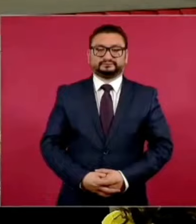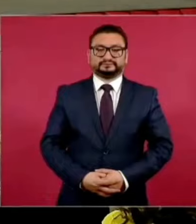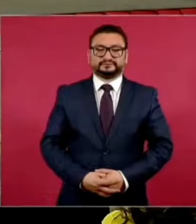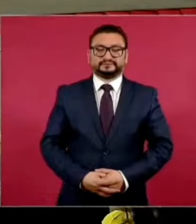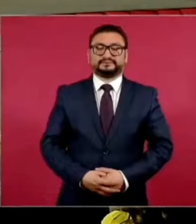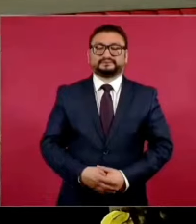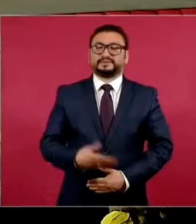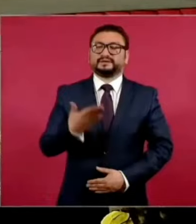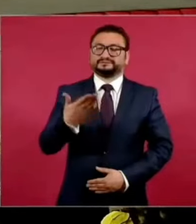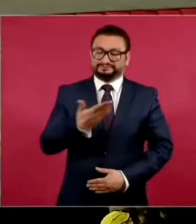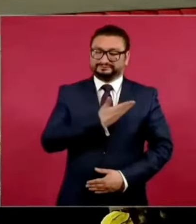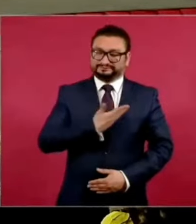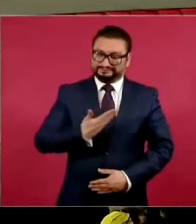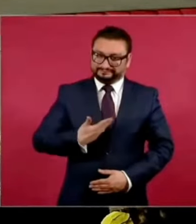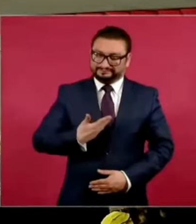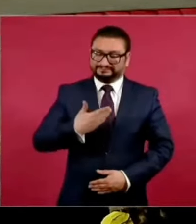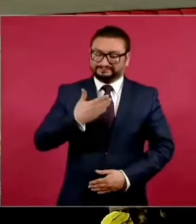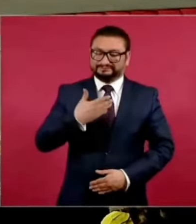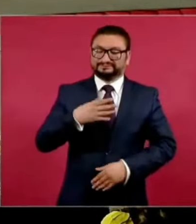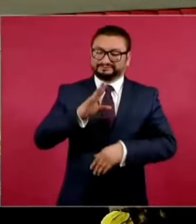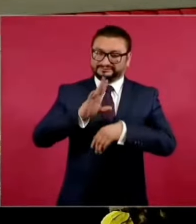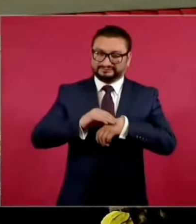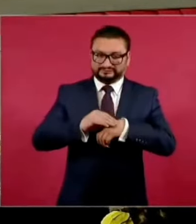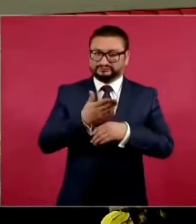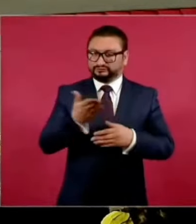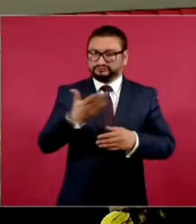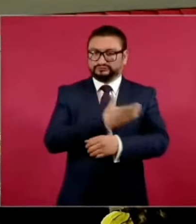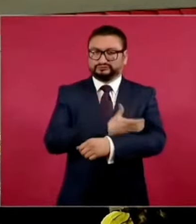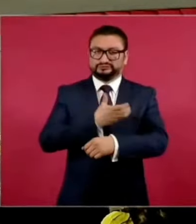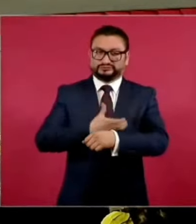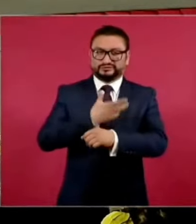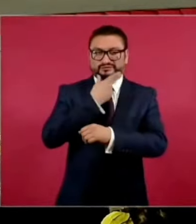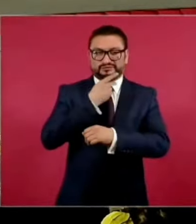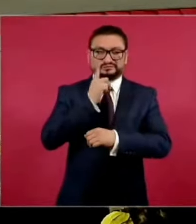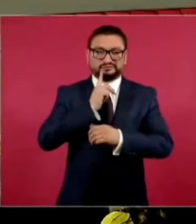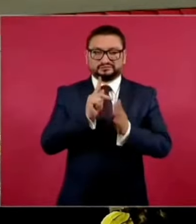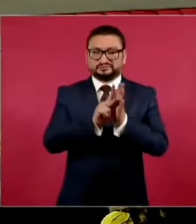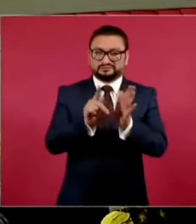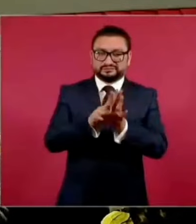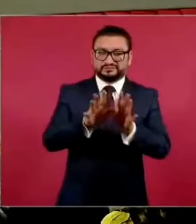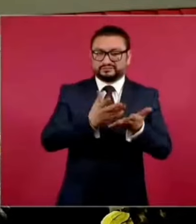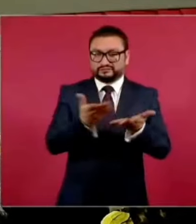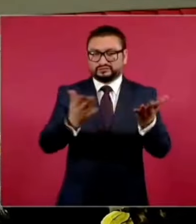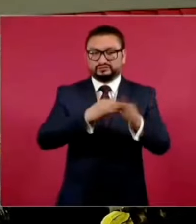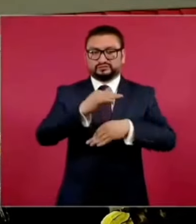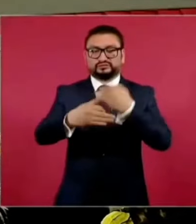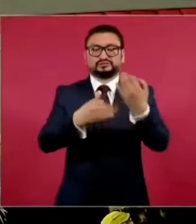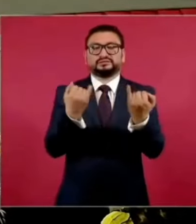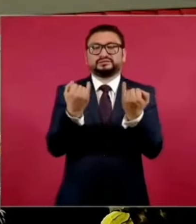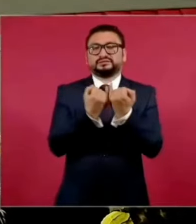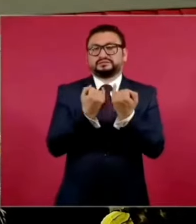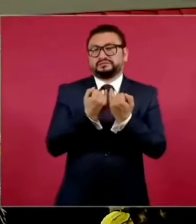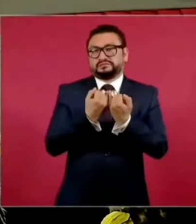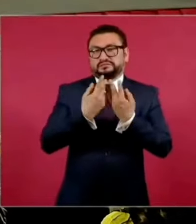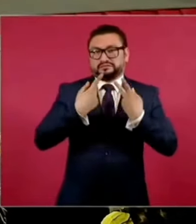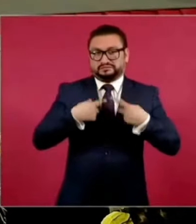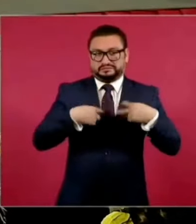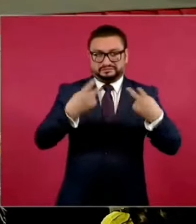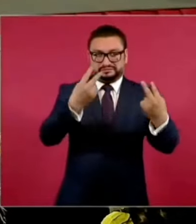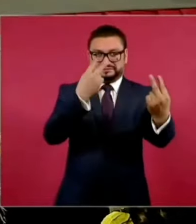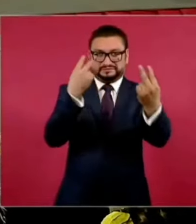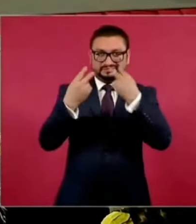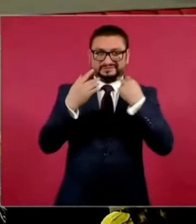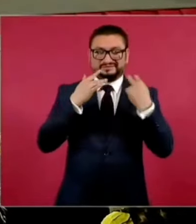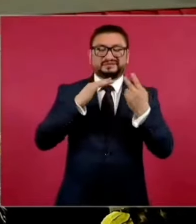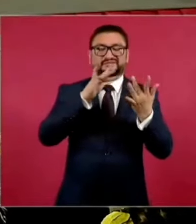Con su permiso, presidente, compañeras, compañeros de los medios de comunicación y de los que nos ven a través